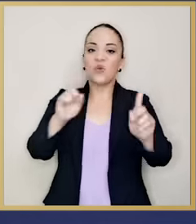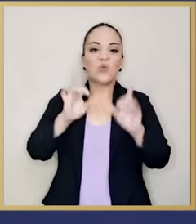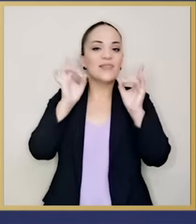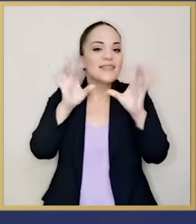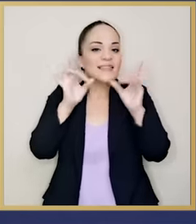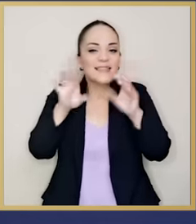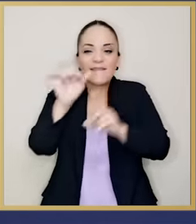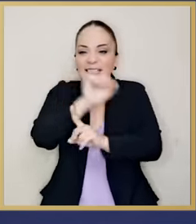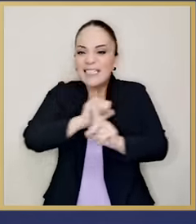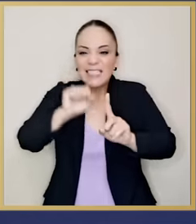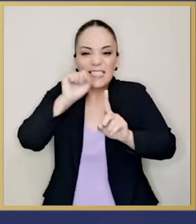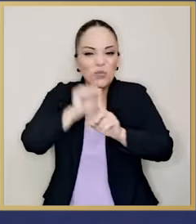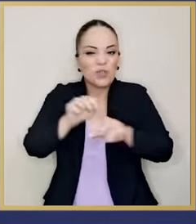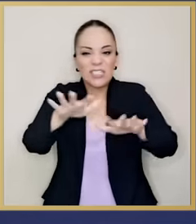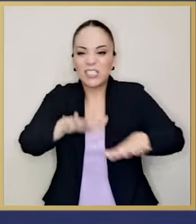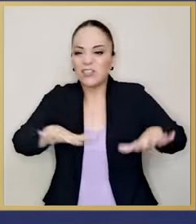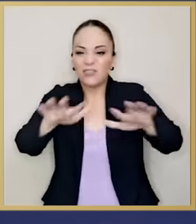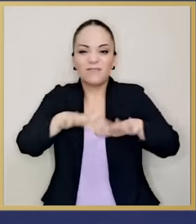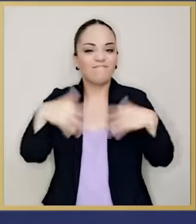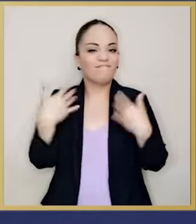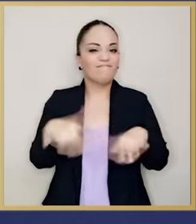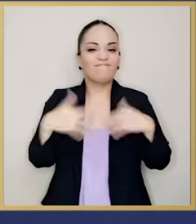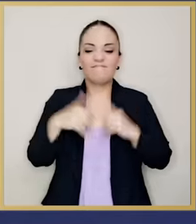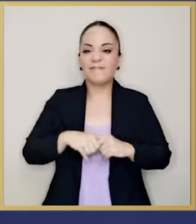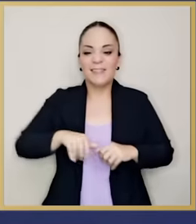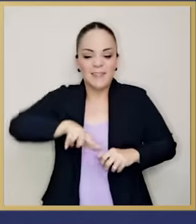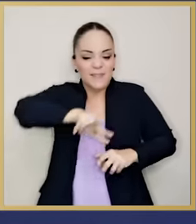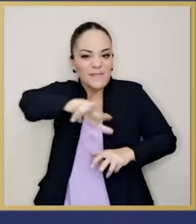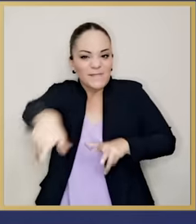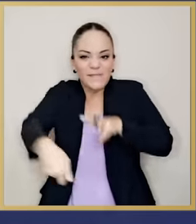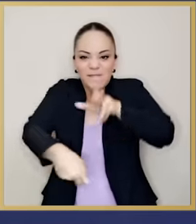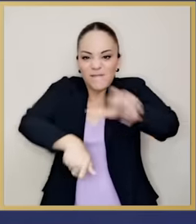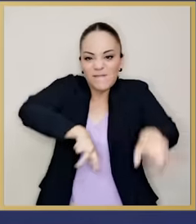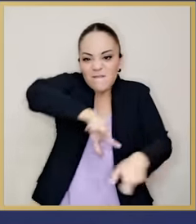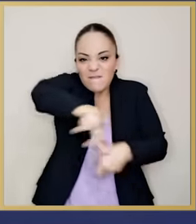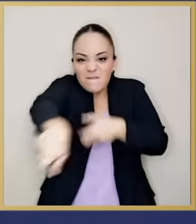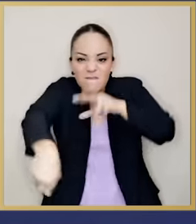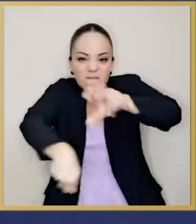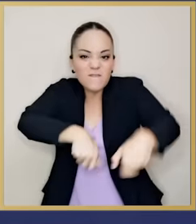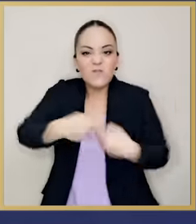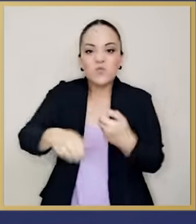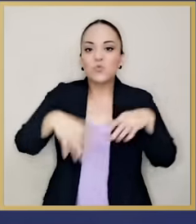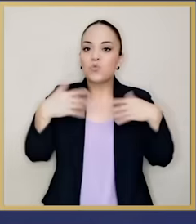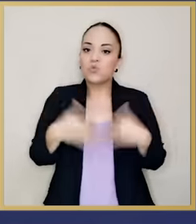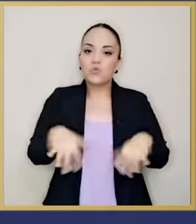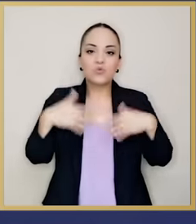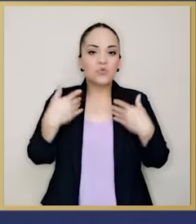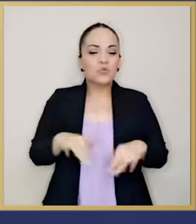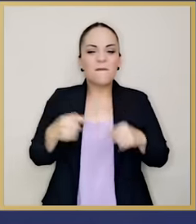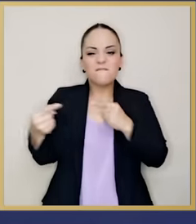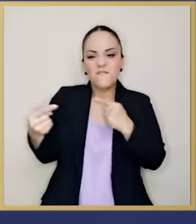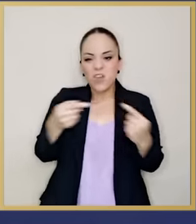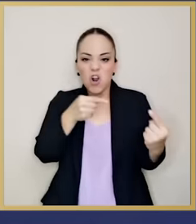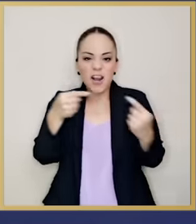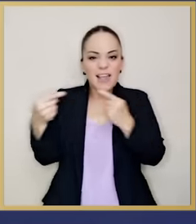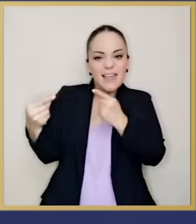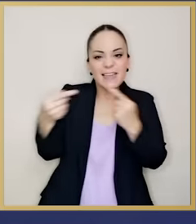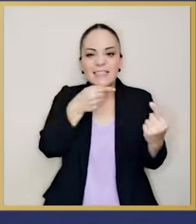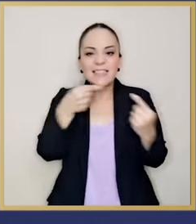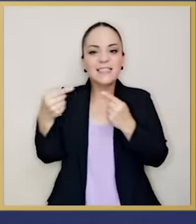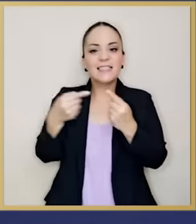pesadilla ecológica, un saqueo sistemático, una ola de